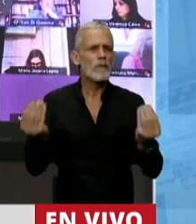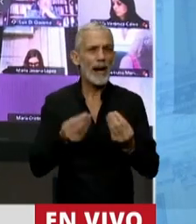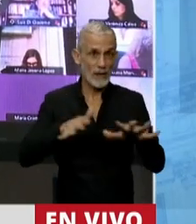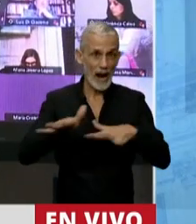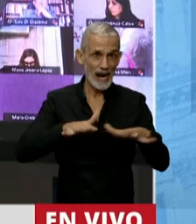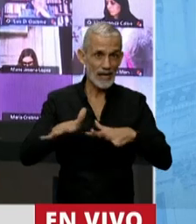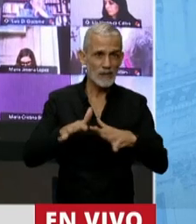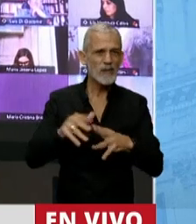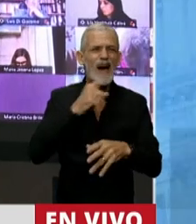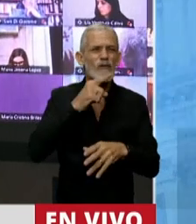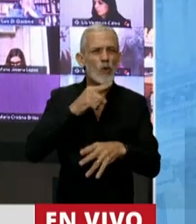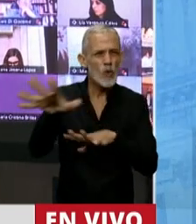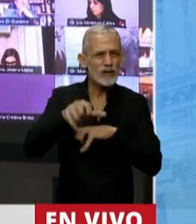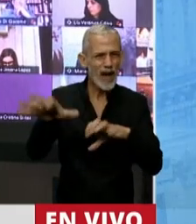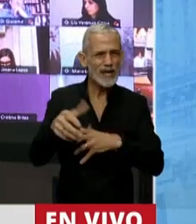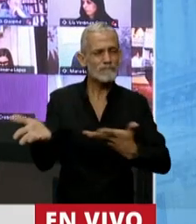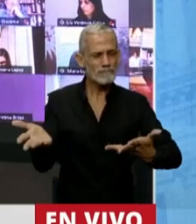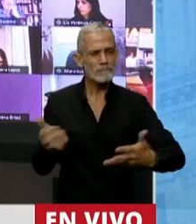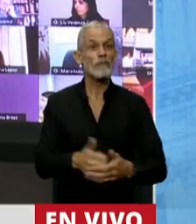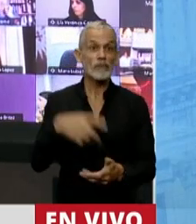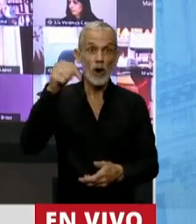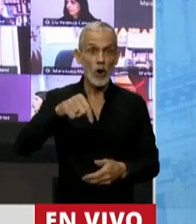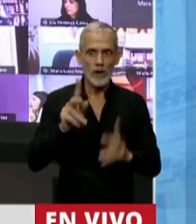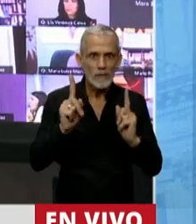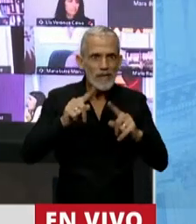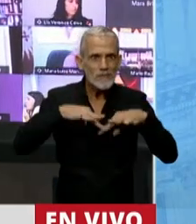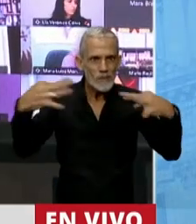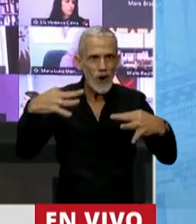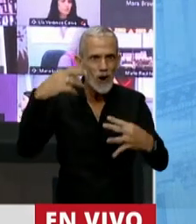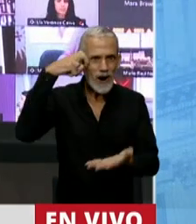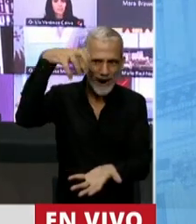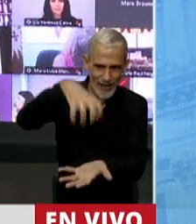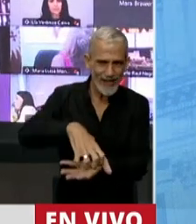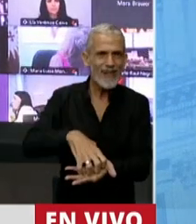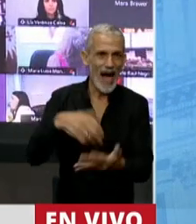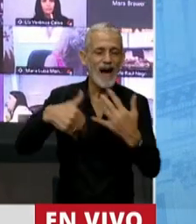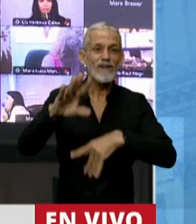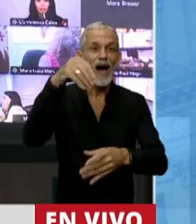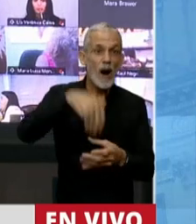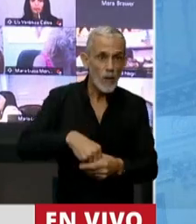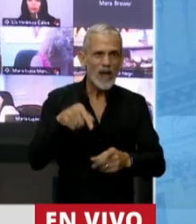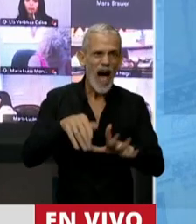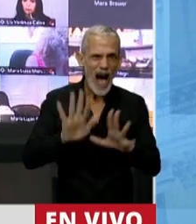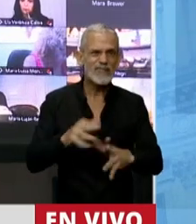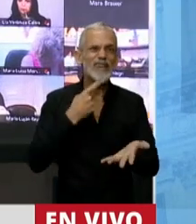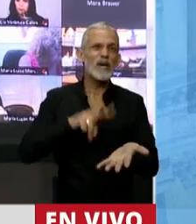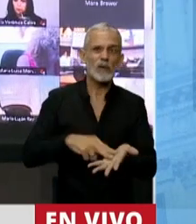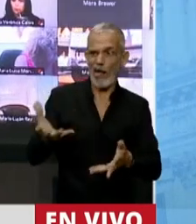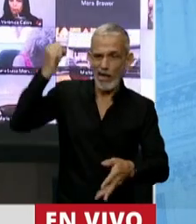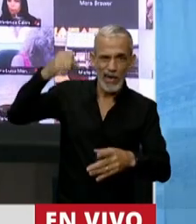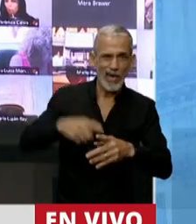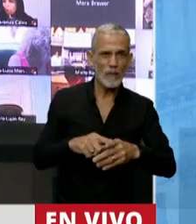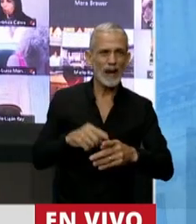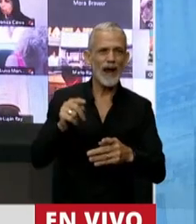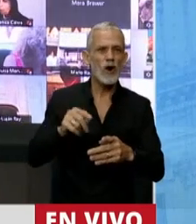actividad subtrícola. Y hoy, en este mismo recinto, vamos a botar un manotazo extraordinario para los sectores